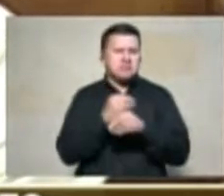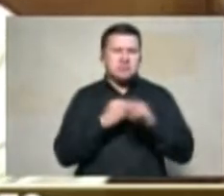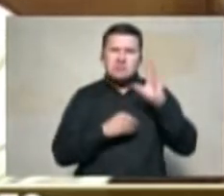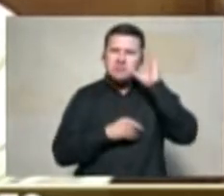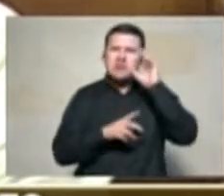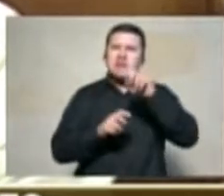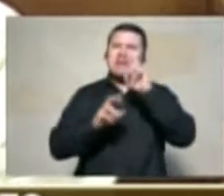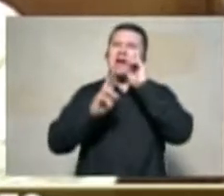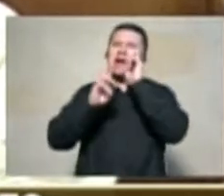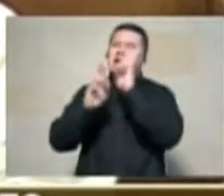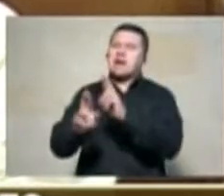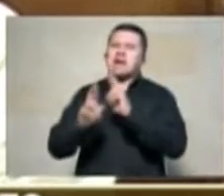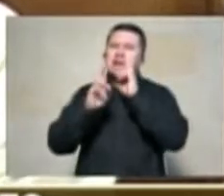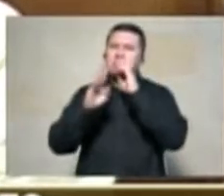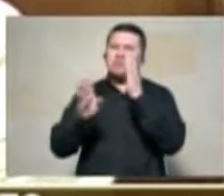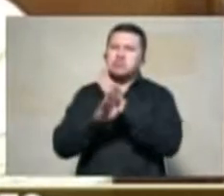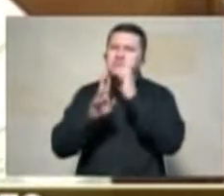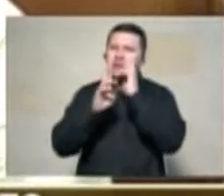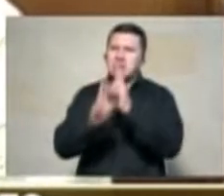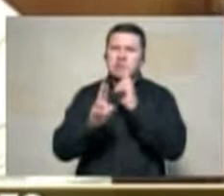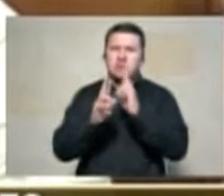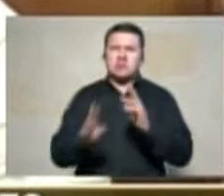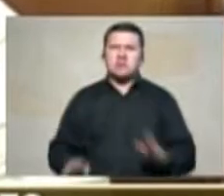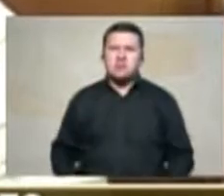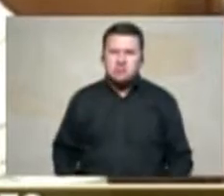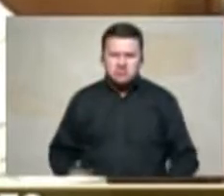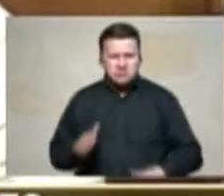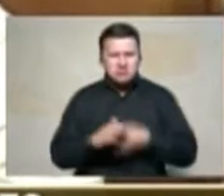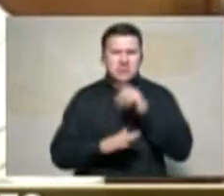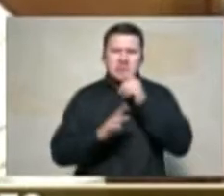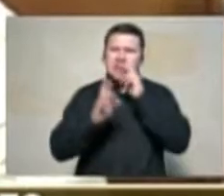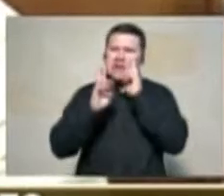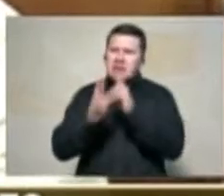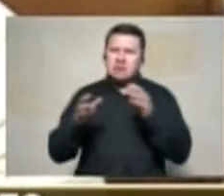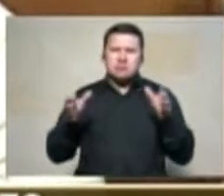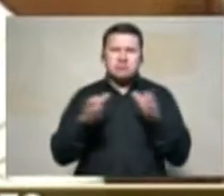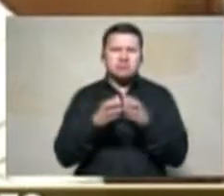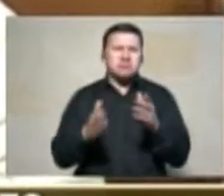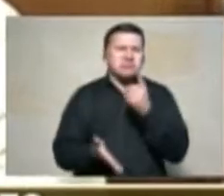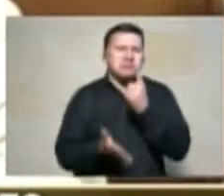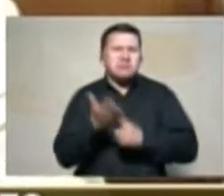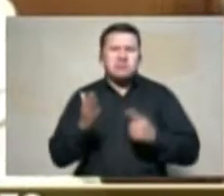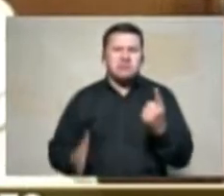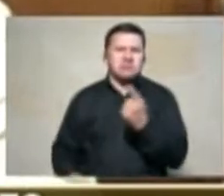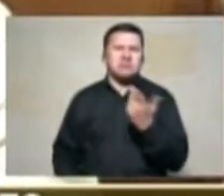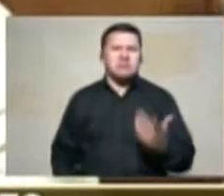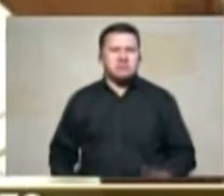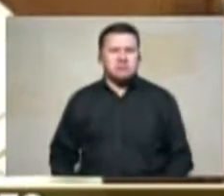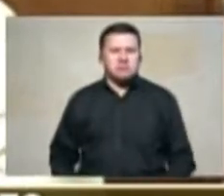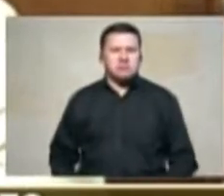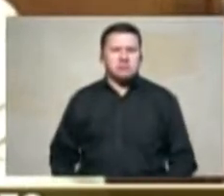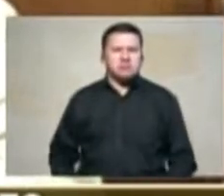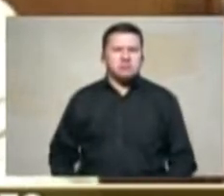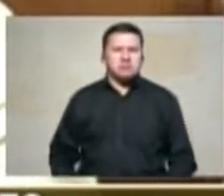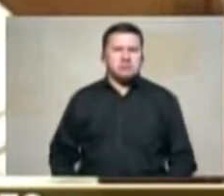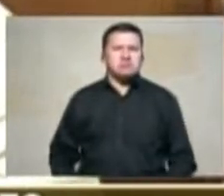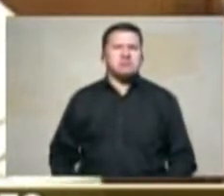el reconocimiento de un conflicto implica reconocer que incluso